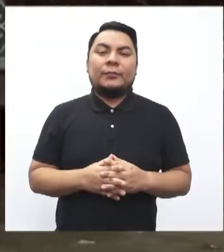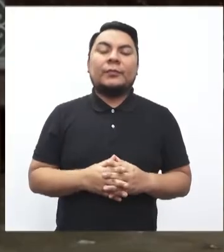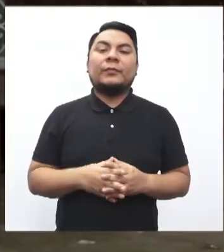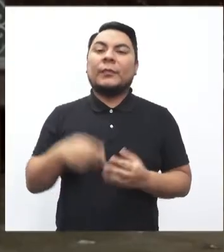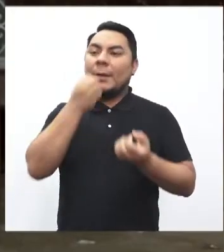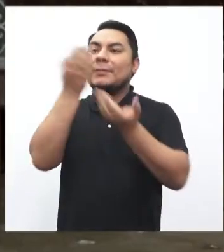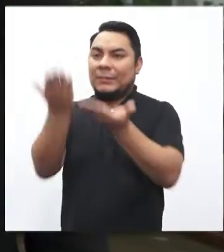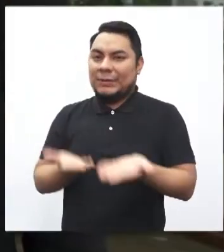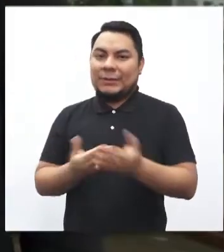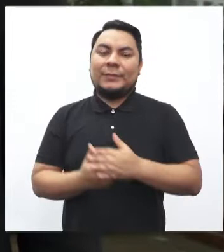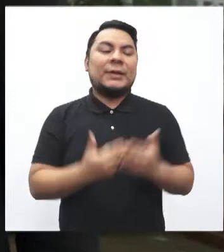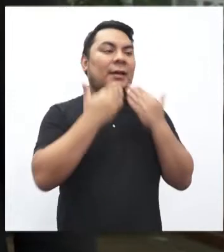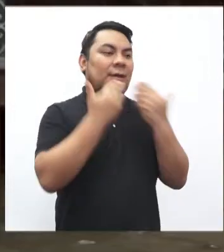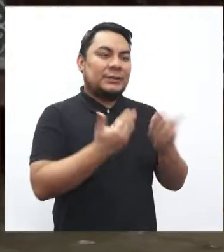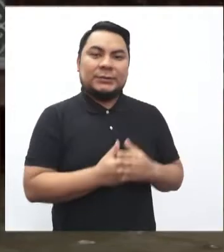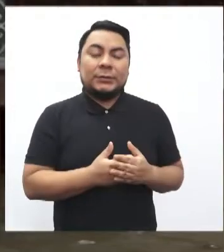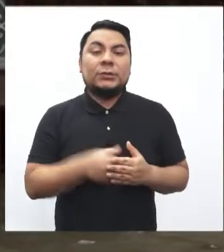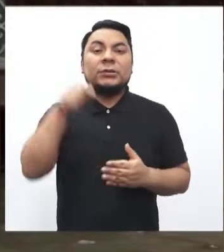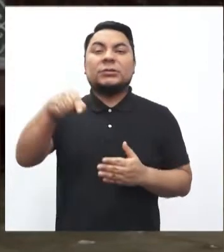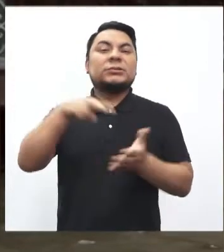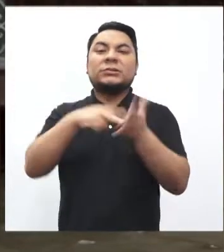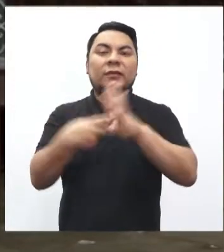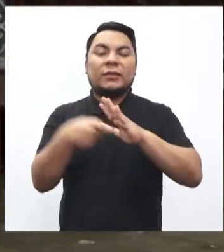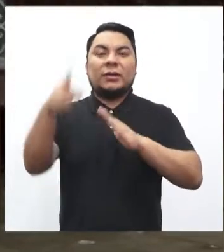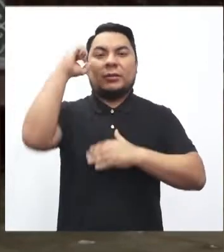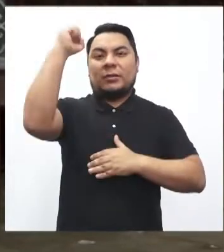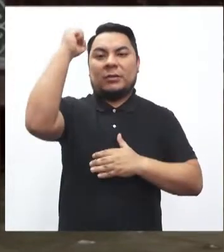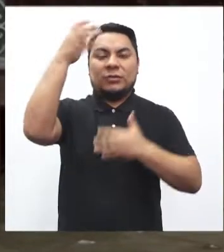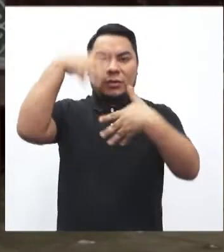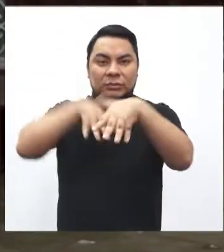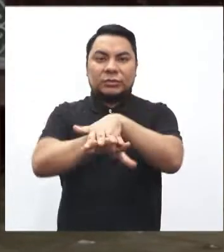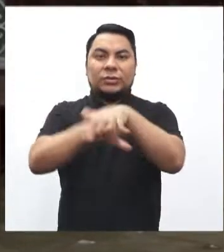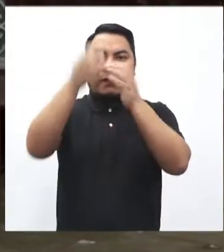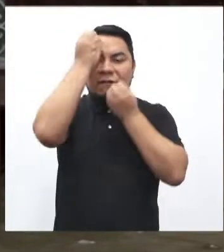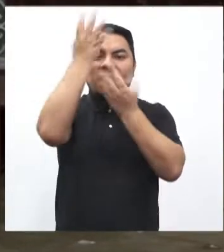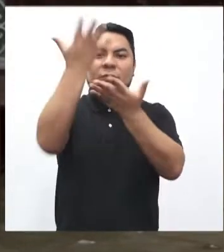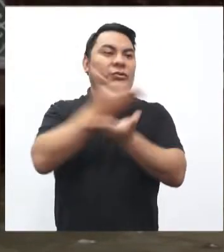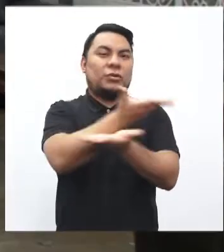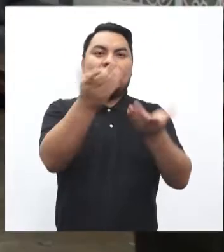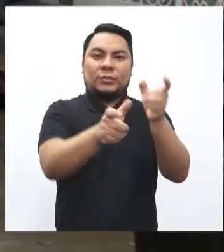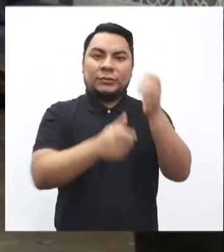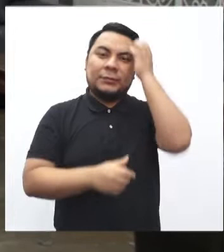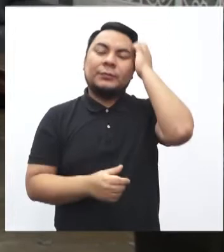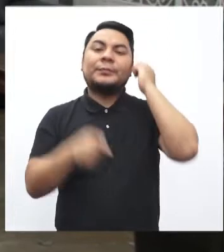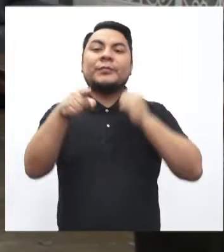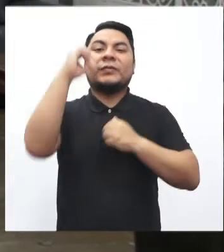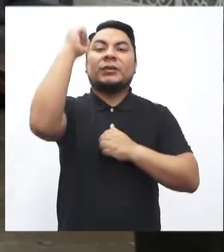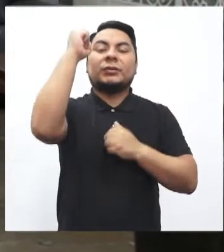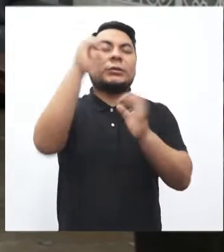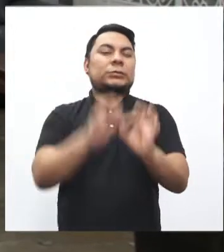Doctora, bienvenida. Gracias. ¿En qué consiste el derecho de acceso a la información pública? Es un derecho